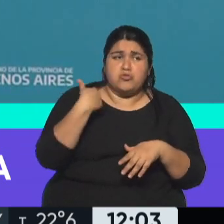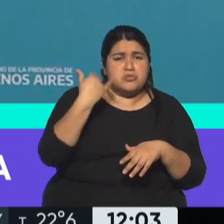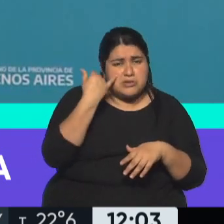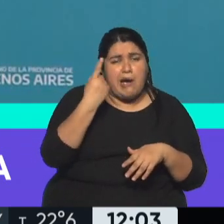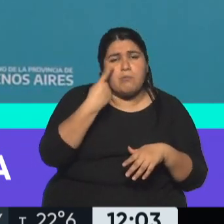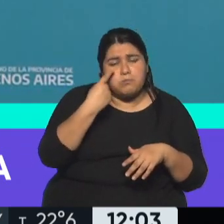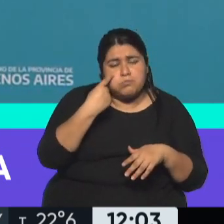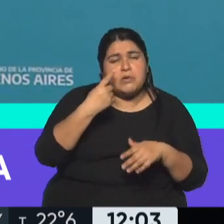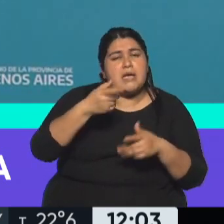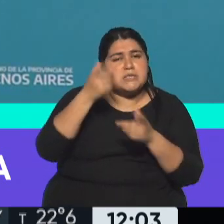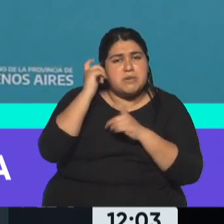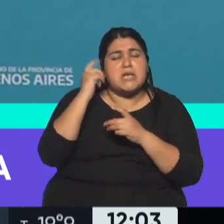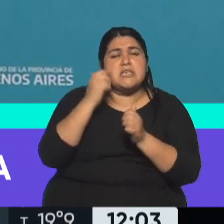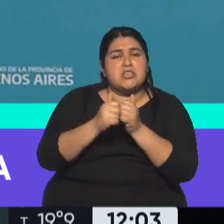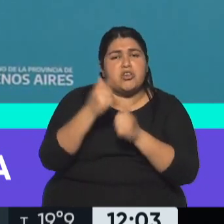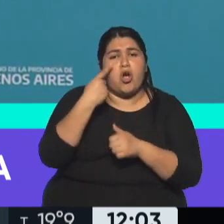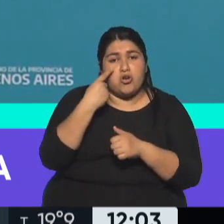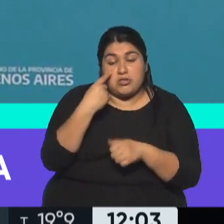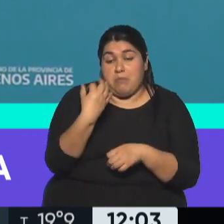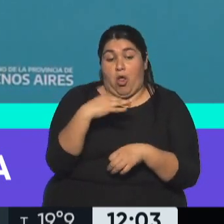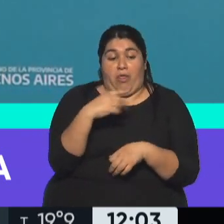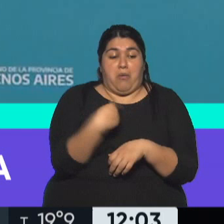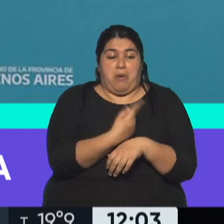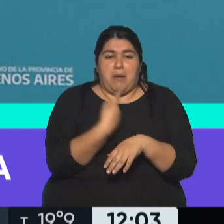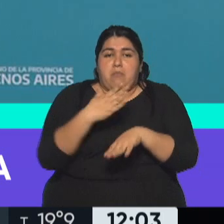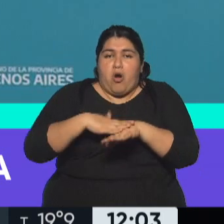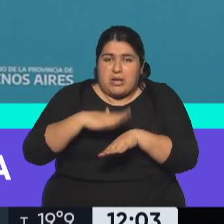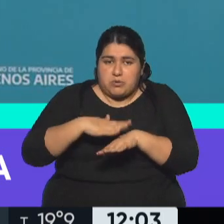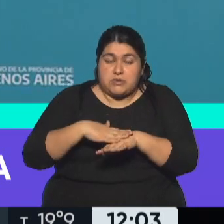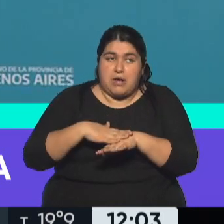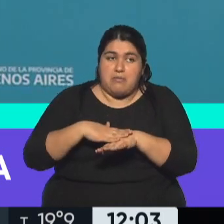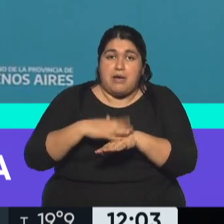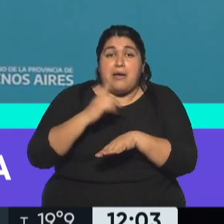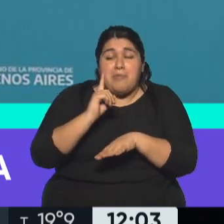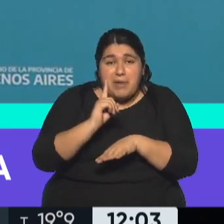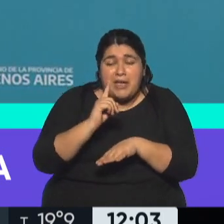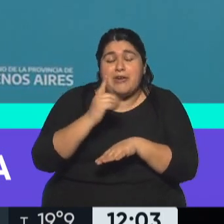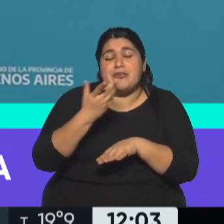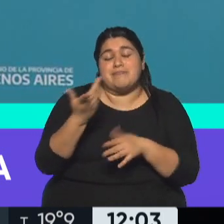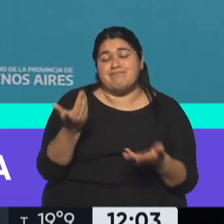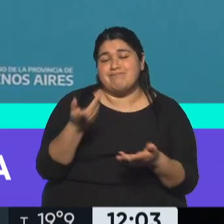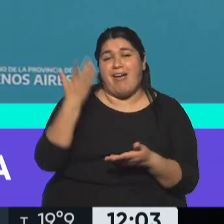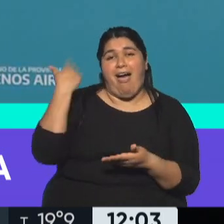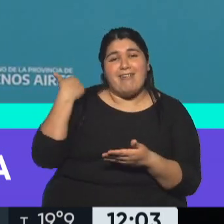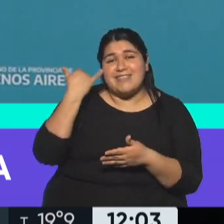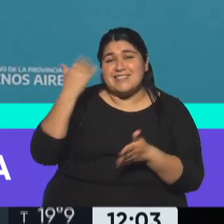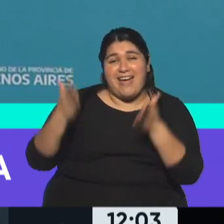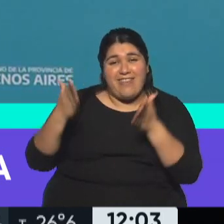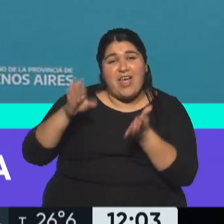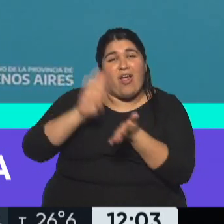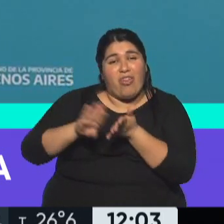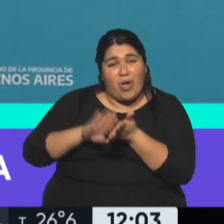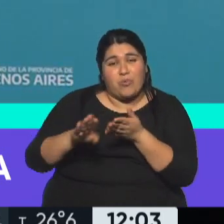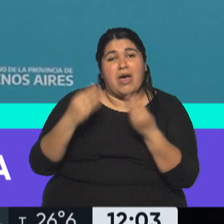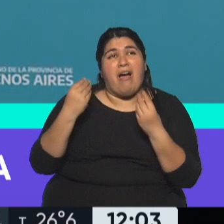con un poco de responsabilidad, no tendrían que haber hecho lo que hicieron, que es volver a endeudar a la Argentina en dólares